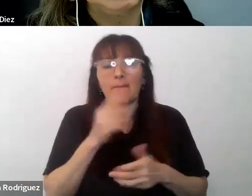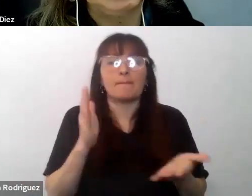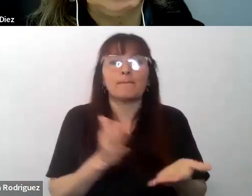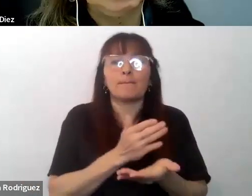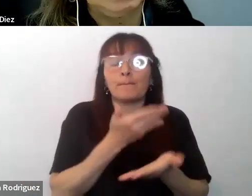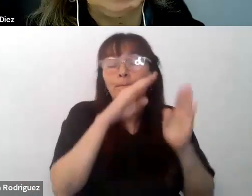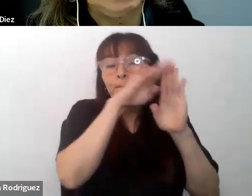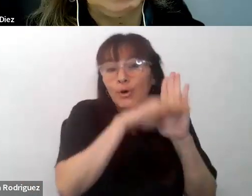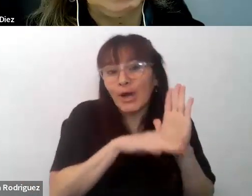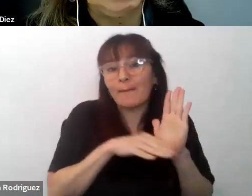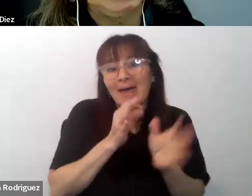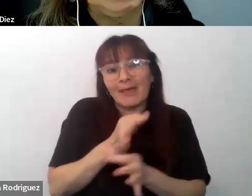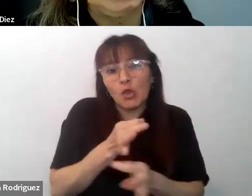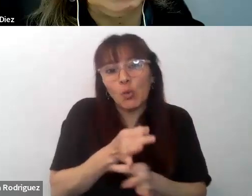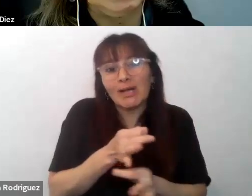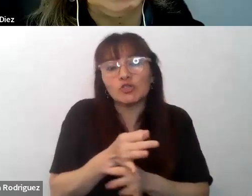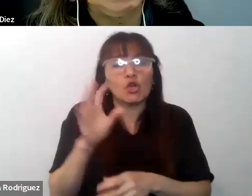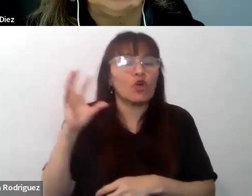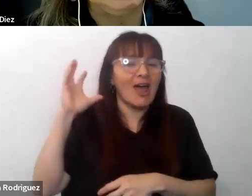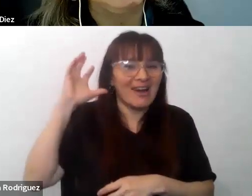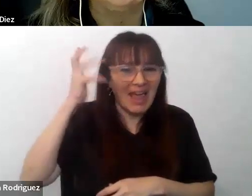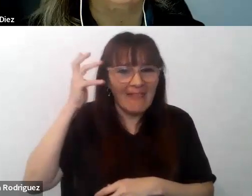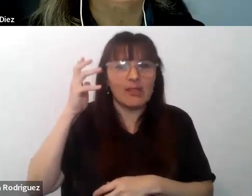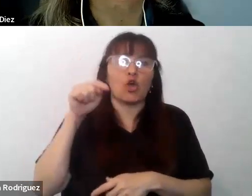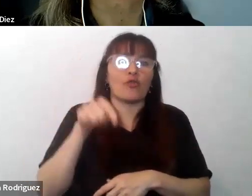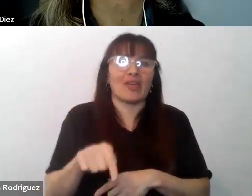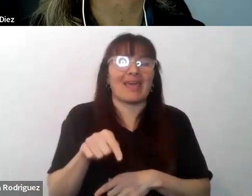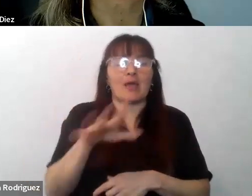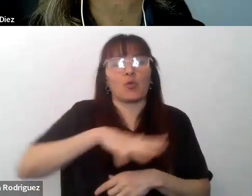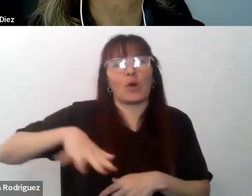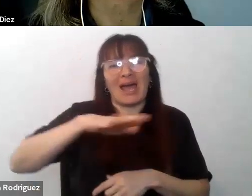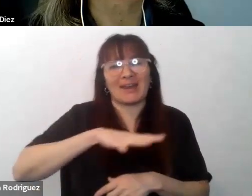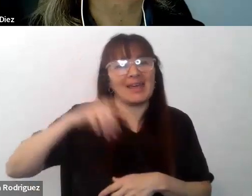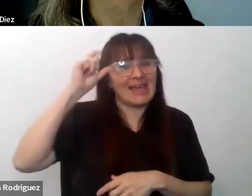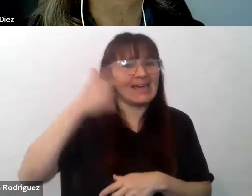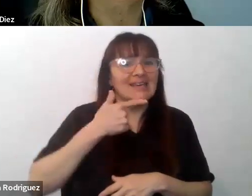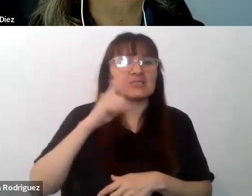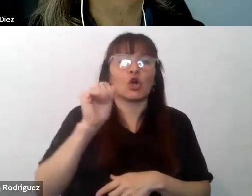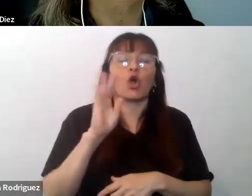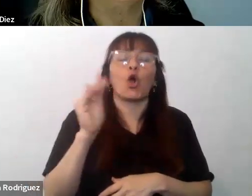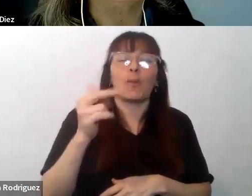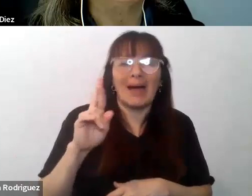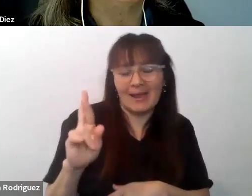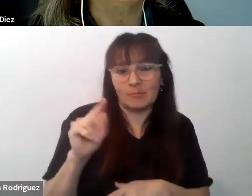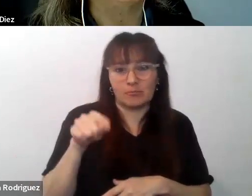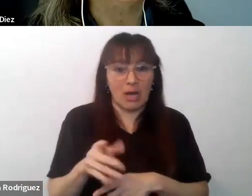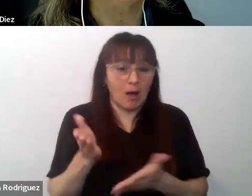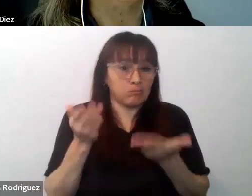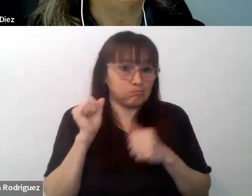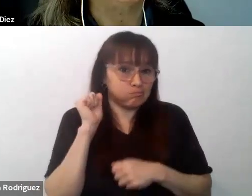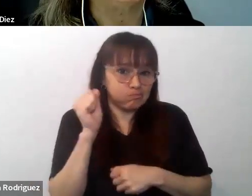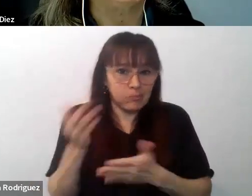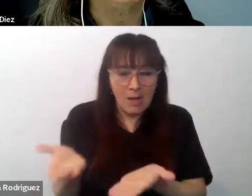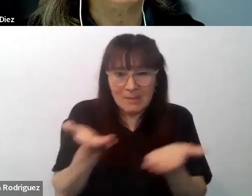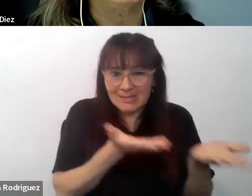programa de educación en una radio comunitaria de Escobar. Bien, realizadas estas presentaciones, voy a dar la